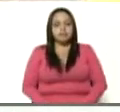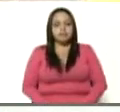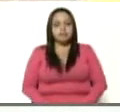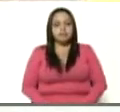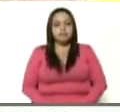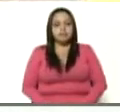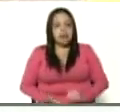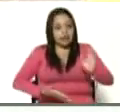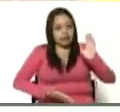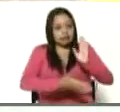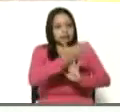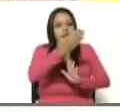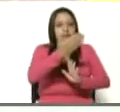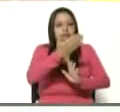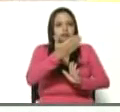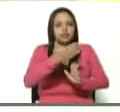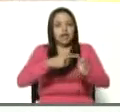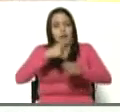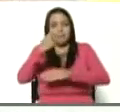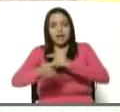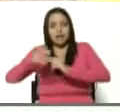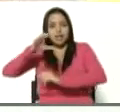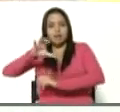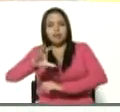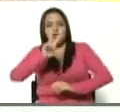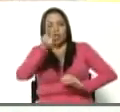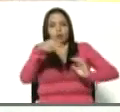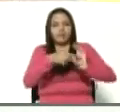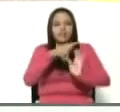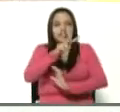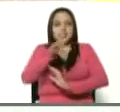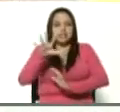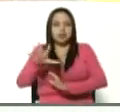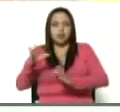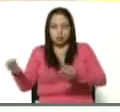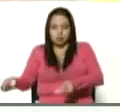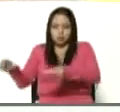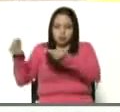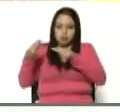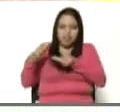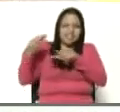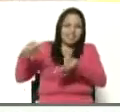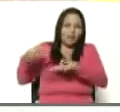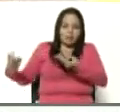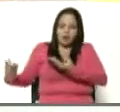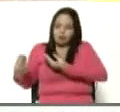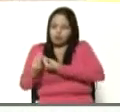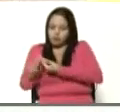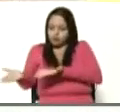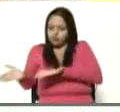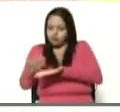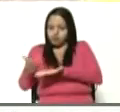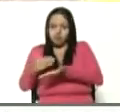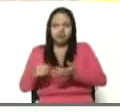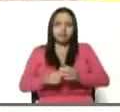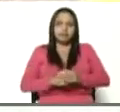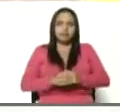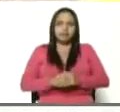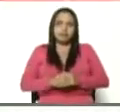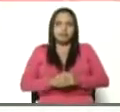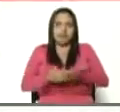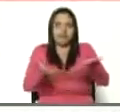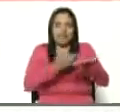Hacia allá nos lleva el plan de la patria 2025, lo cargo conmigo siempre, aquí está, del Ibraco Amado,